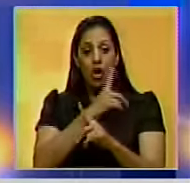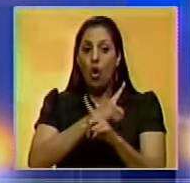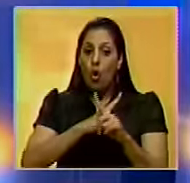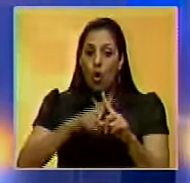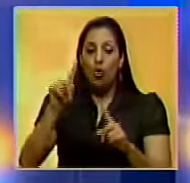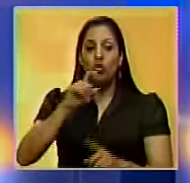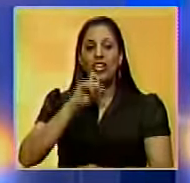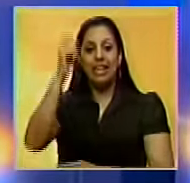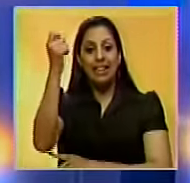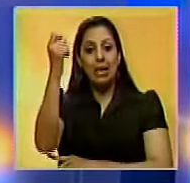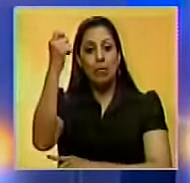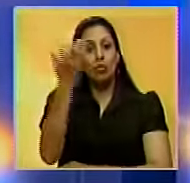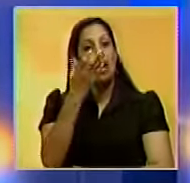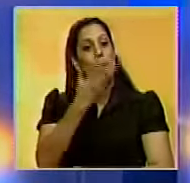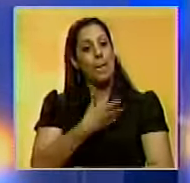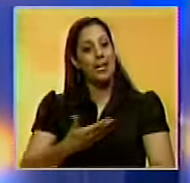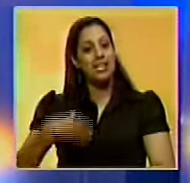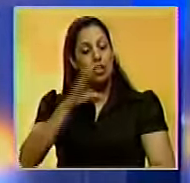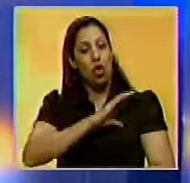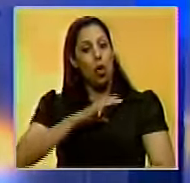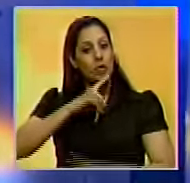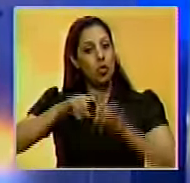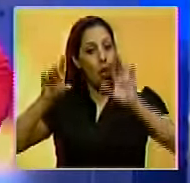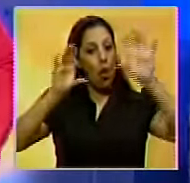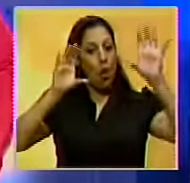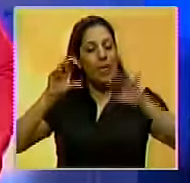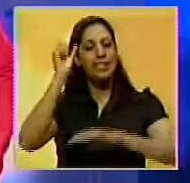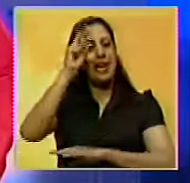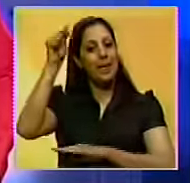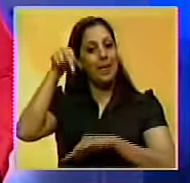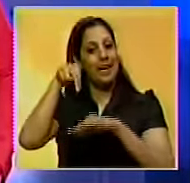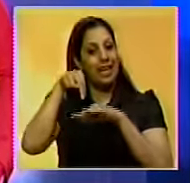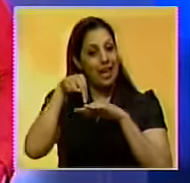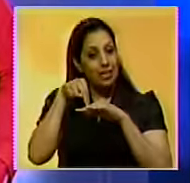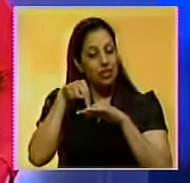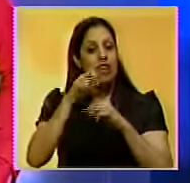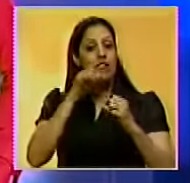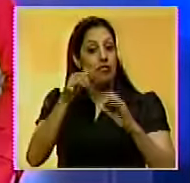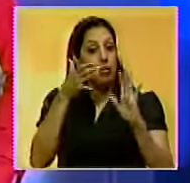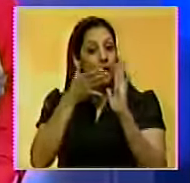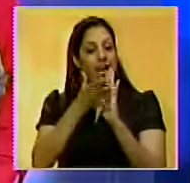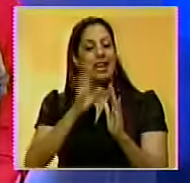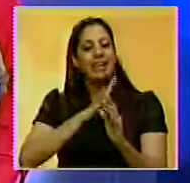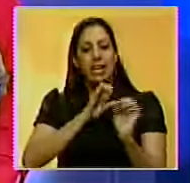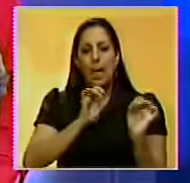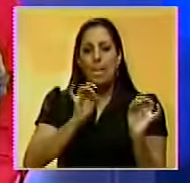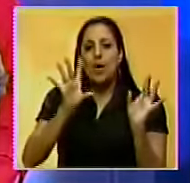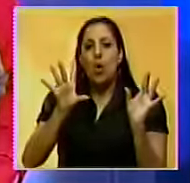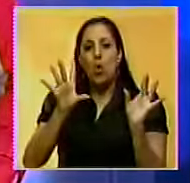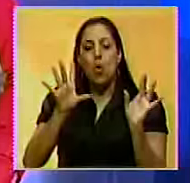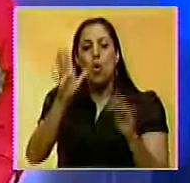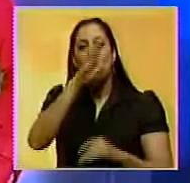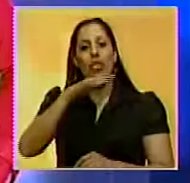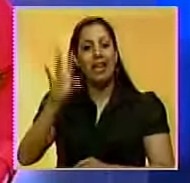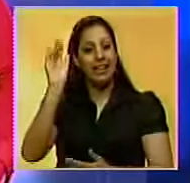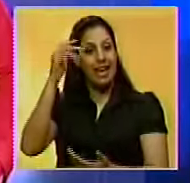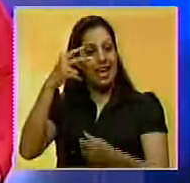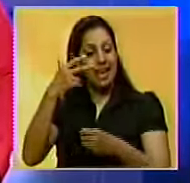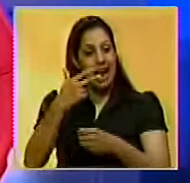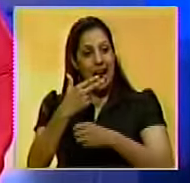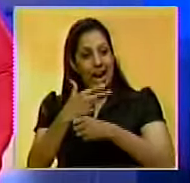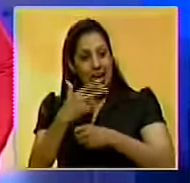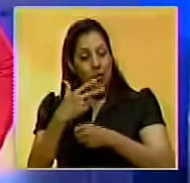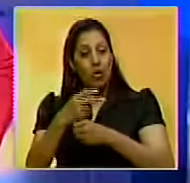El diputado Luis Florido, presidente de la Comisión de Política Exterior de la Asamblea Nacional, informó que fue expulsado de Nicaragua luego de haber